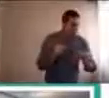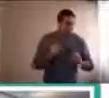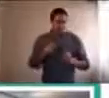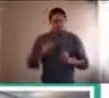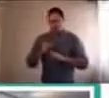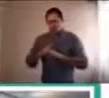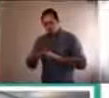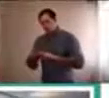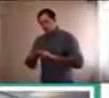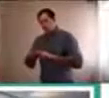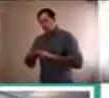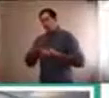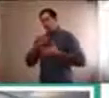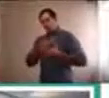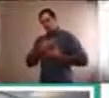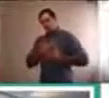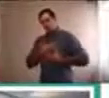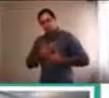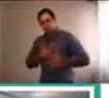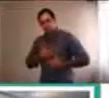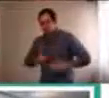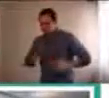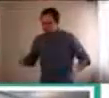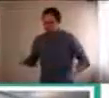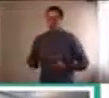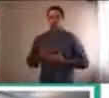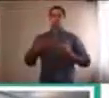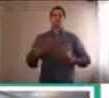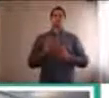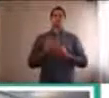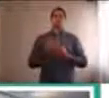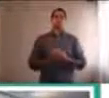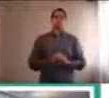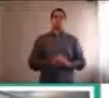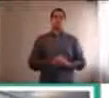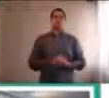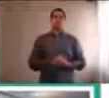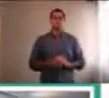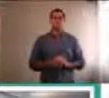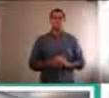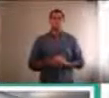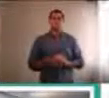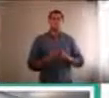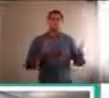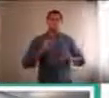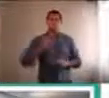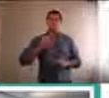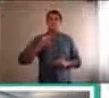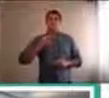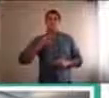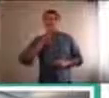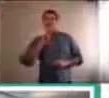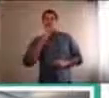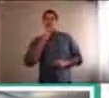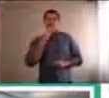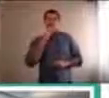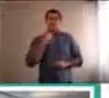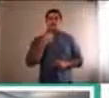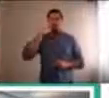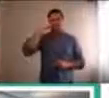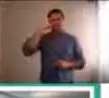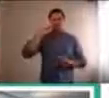como a recargar energías. Y pienso, Jimé, también en el rol del docente, en este cambio de paradigma tan